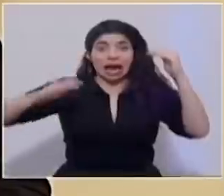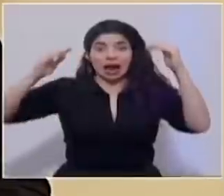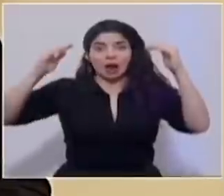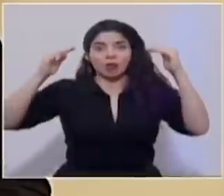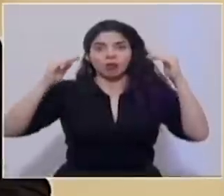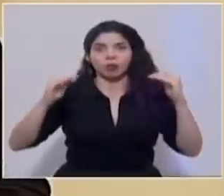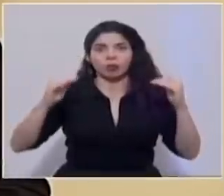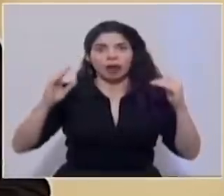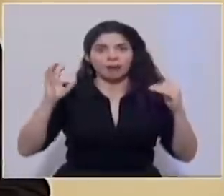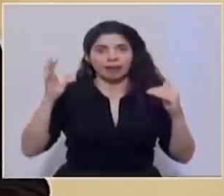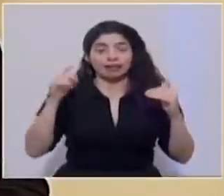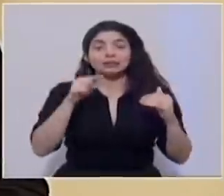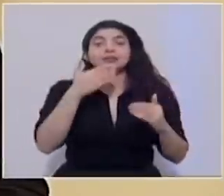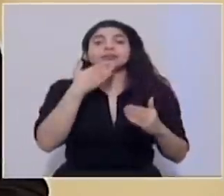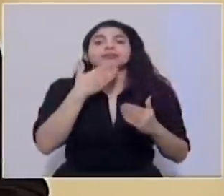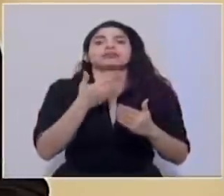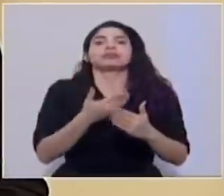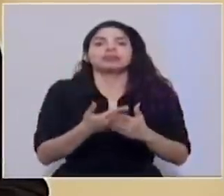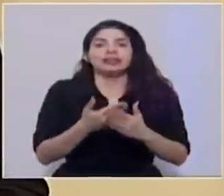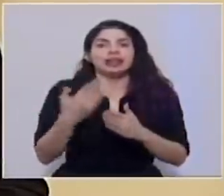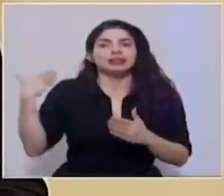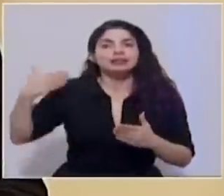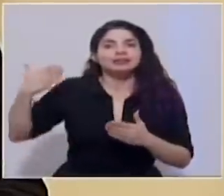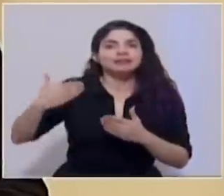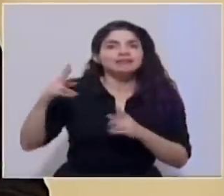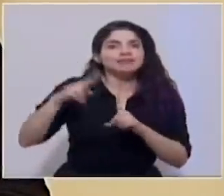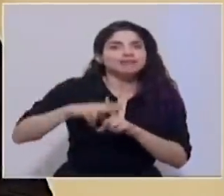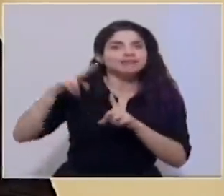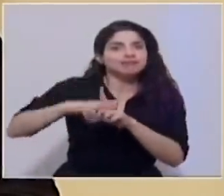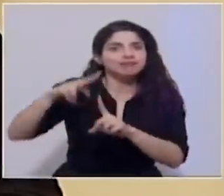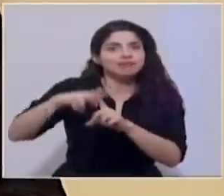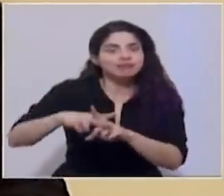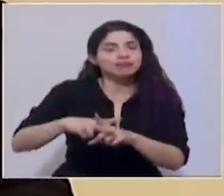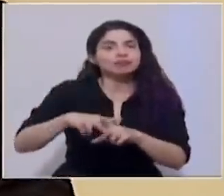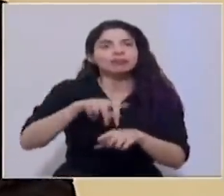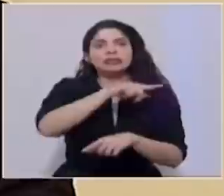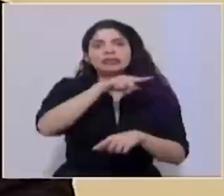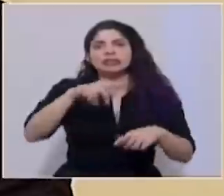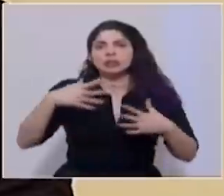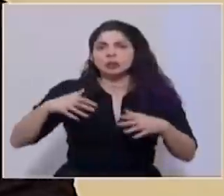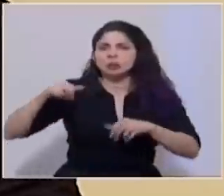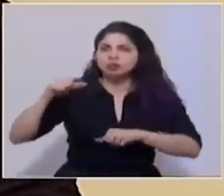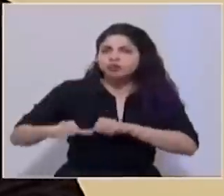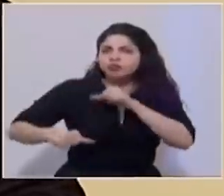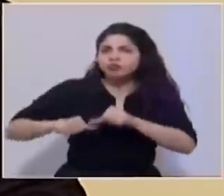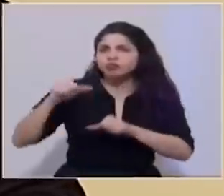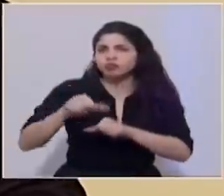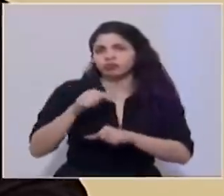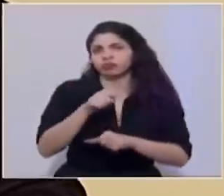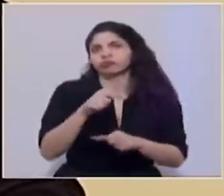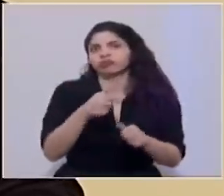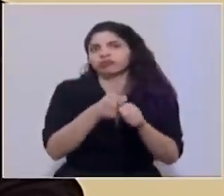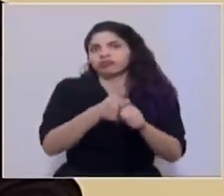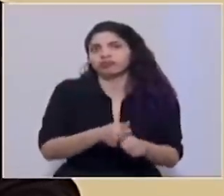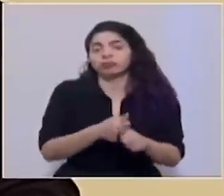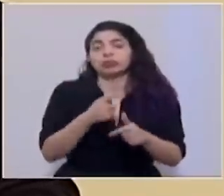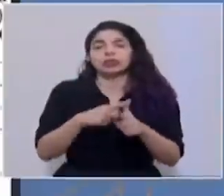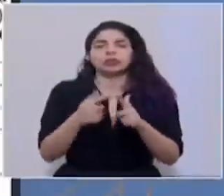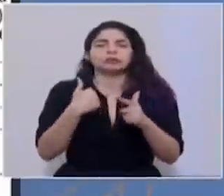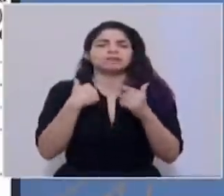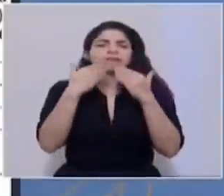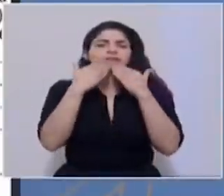obedece a las medidas que se han venido implementando, obedece a los periodos de esfuerzo que hemos hecho. Yo agradecería tal vez si podemos